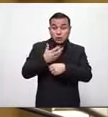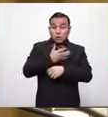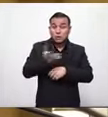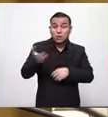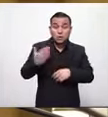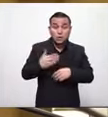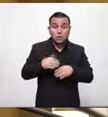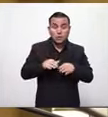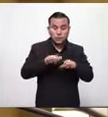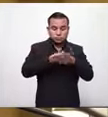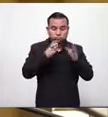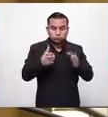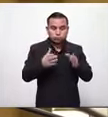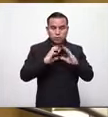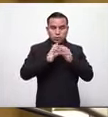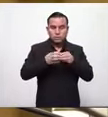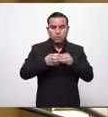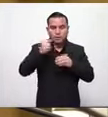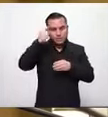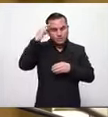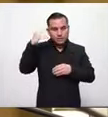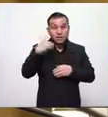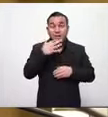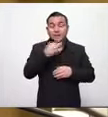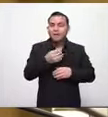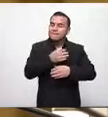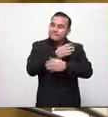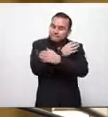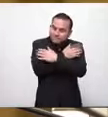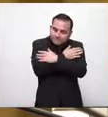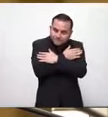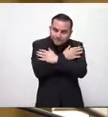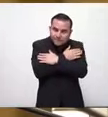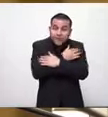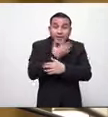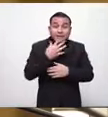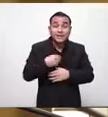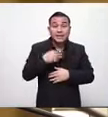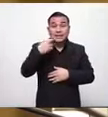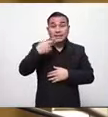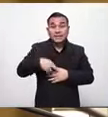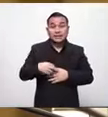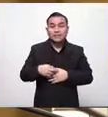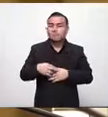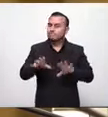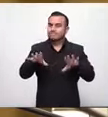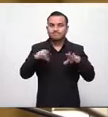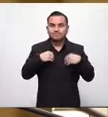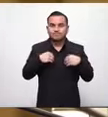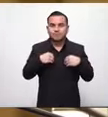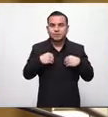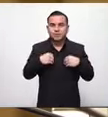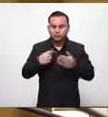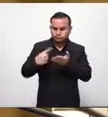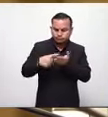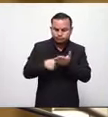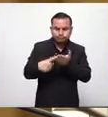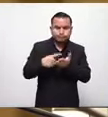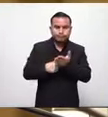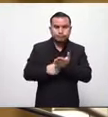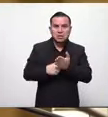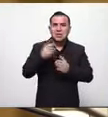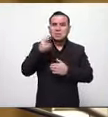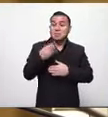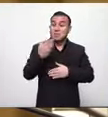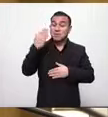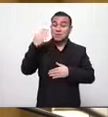comisión política yo les felicito porque realmente no se prestaron ahora a una discusión estéril como la que